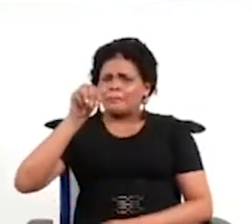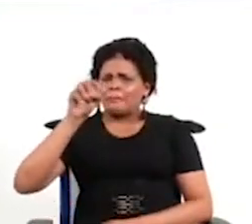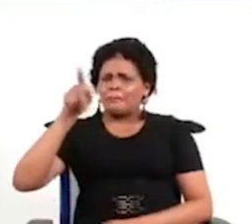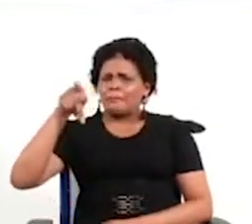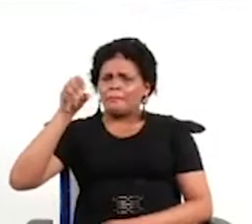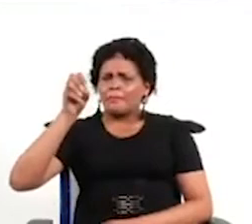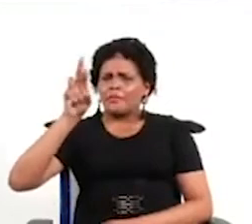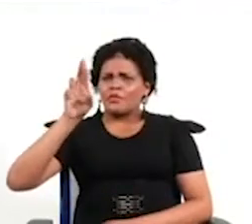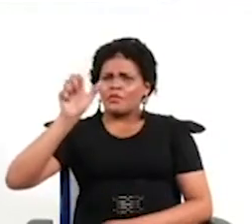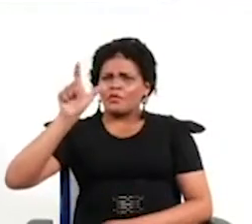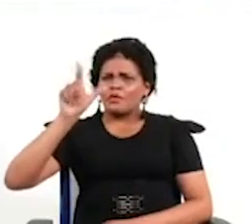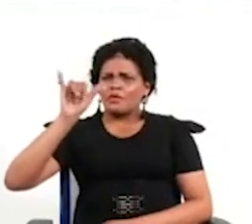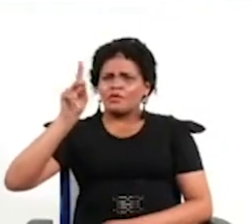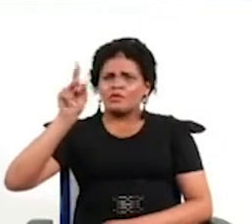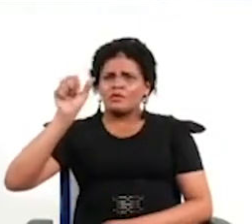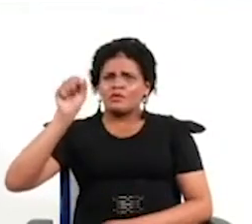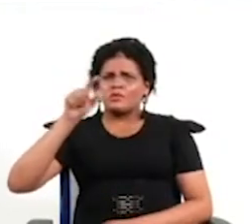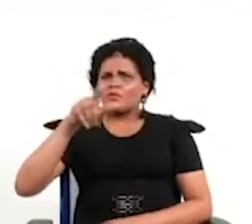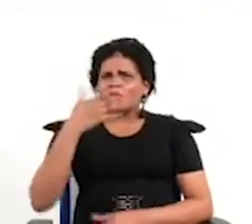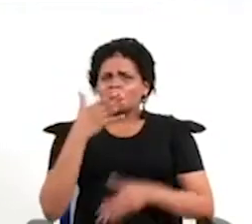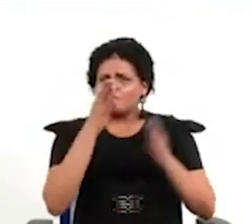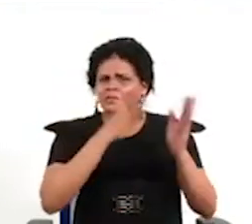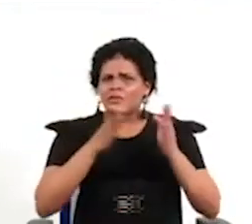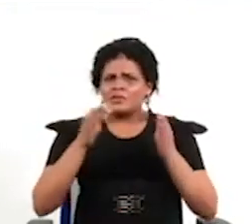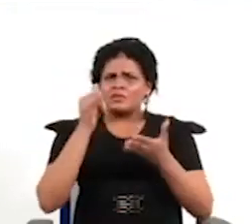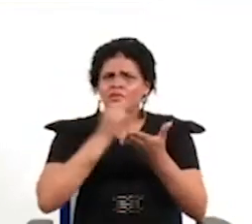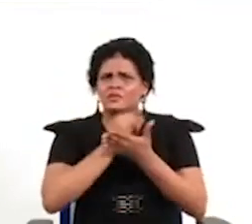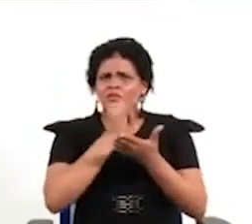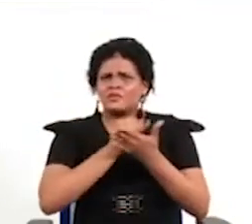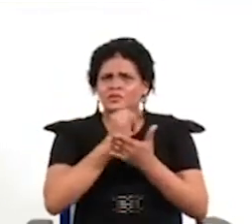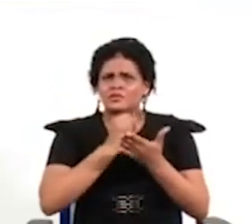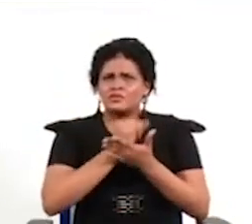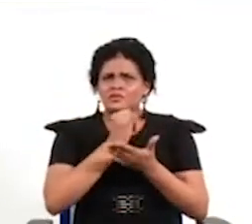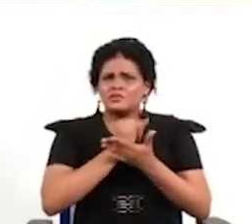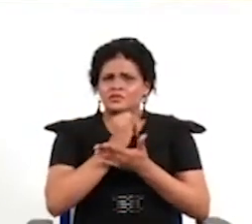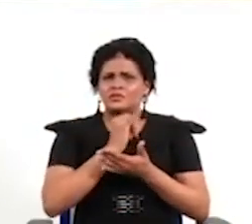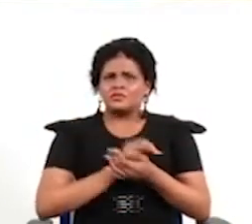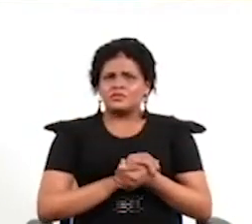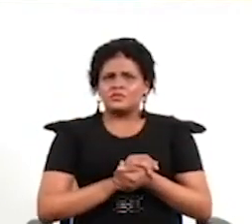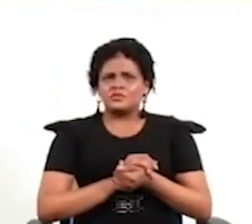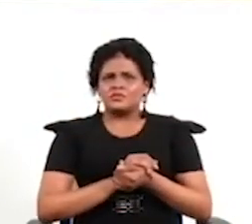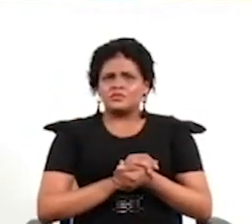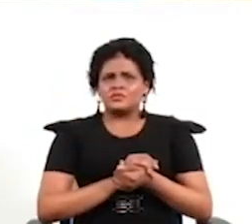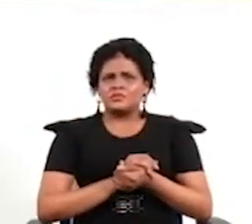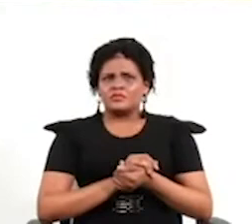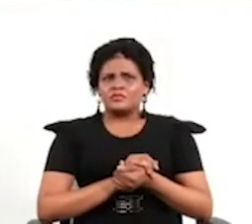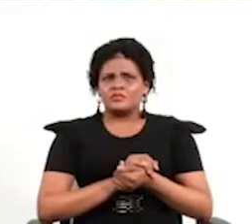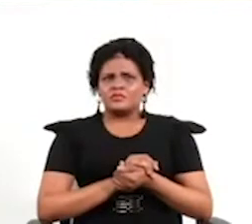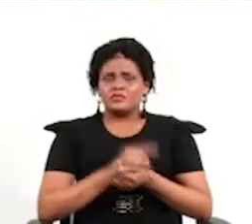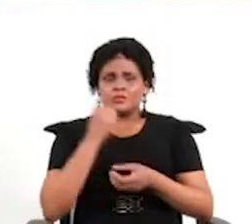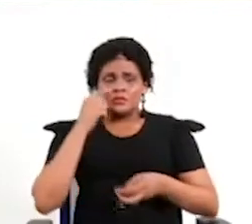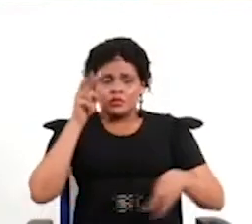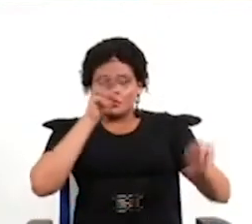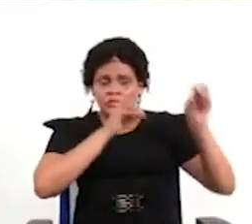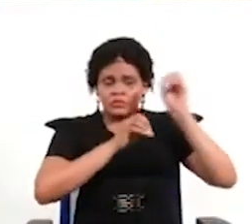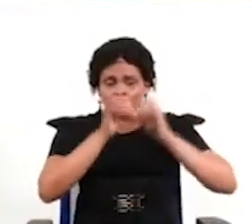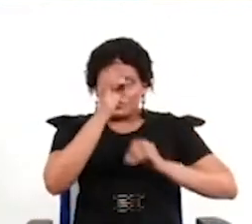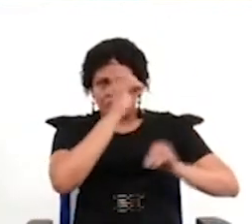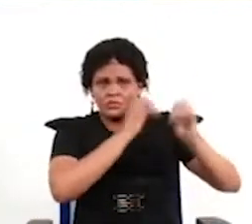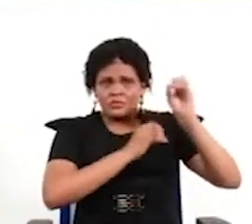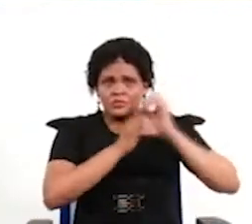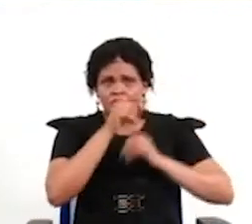en el significado de ese término dentro de su investigación sí una cosa una que observamos al analizar las